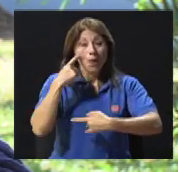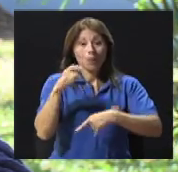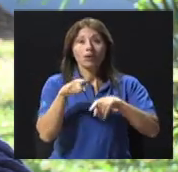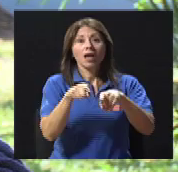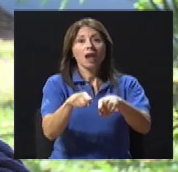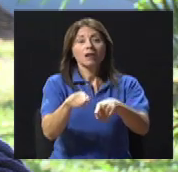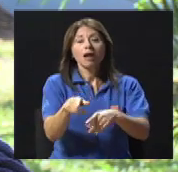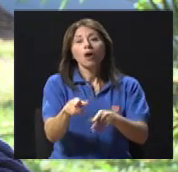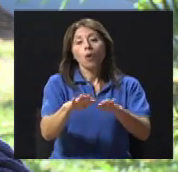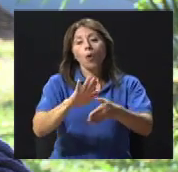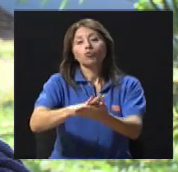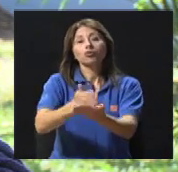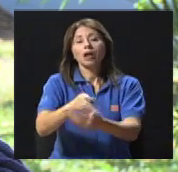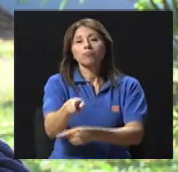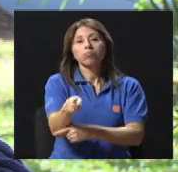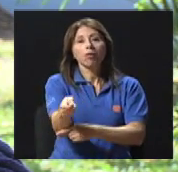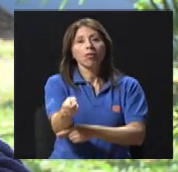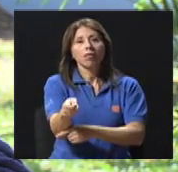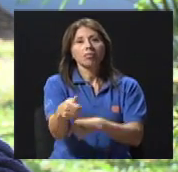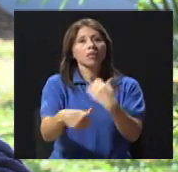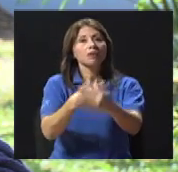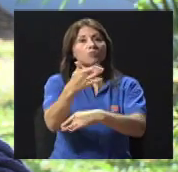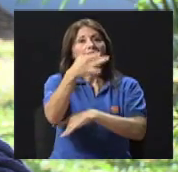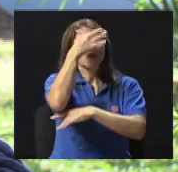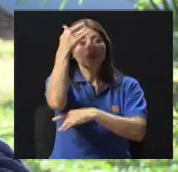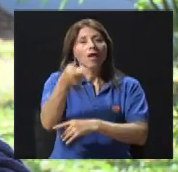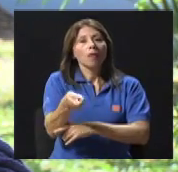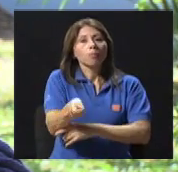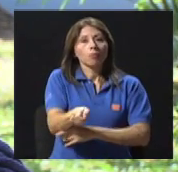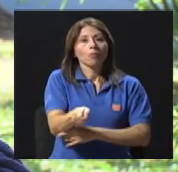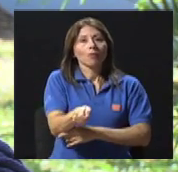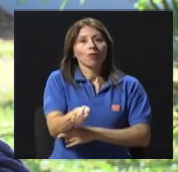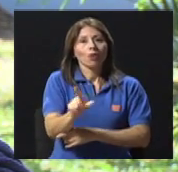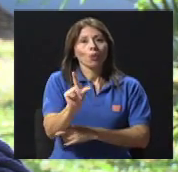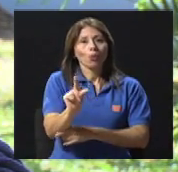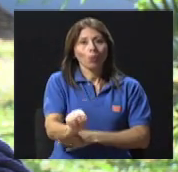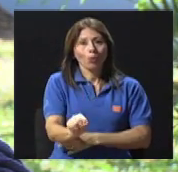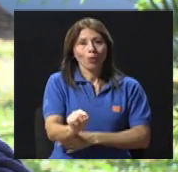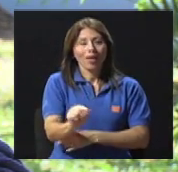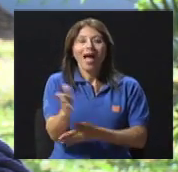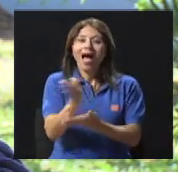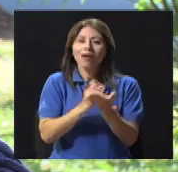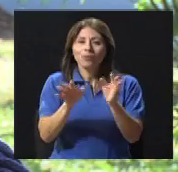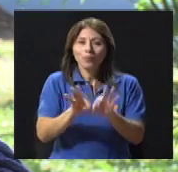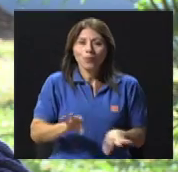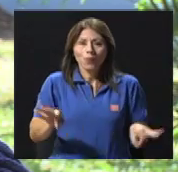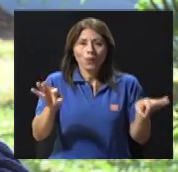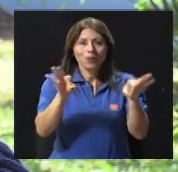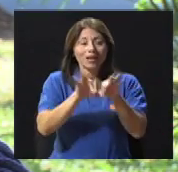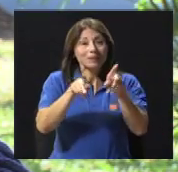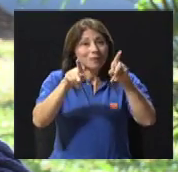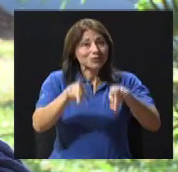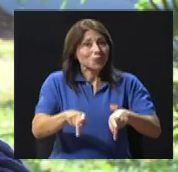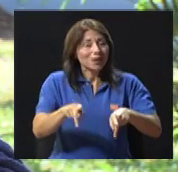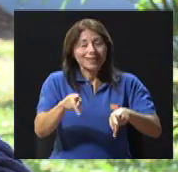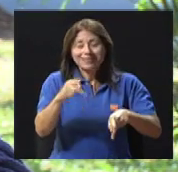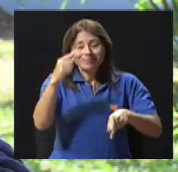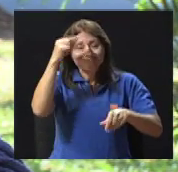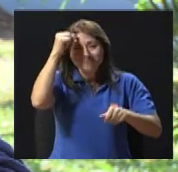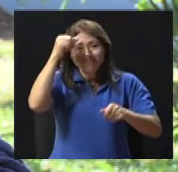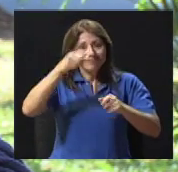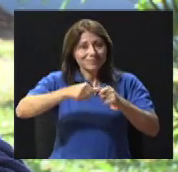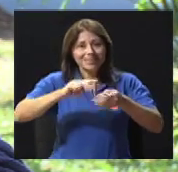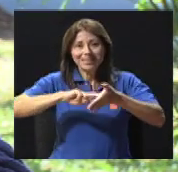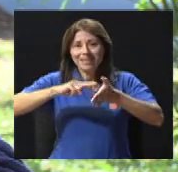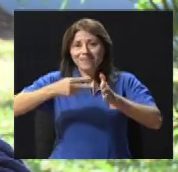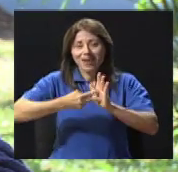que se presenta con el Alzheimer y es que se pierde el significado de las cosas. Por ejemplo, podría